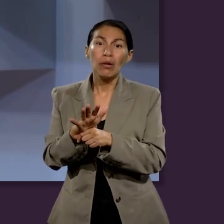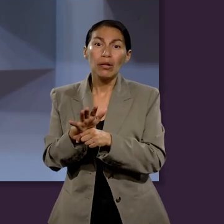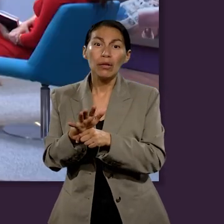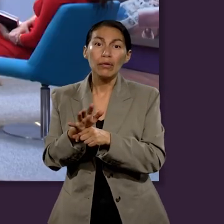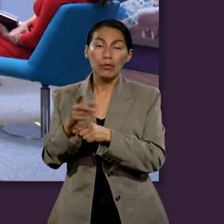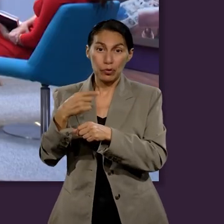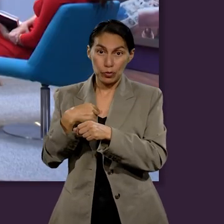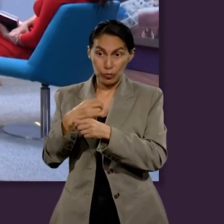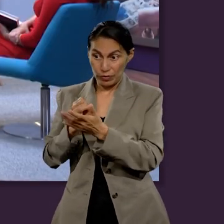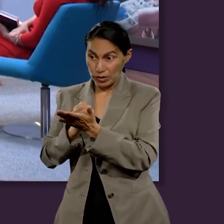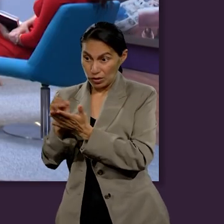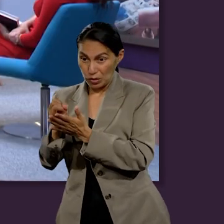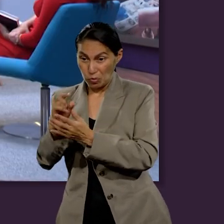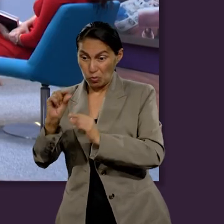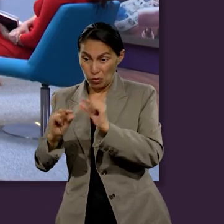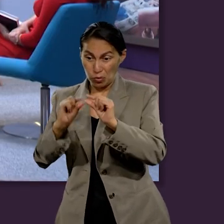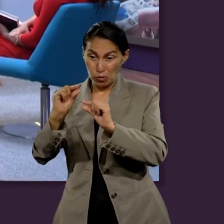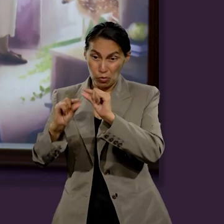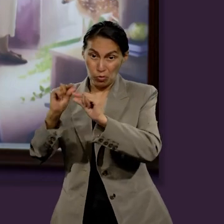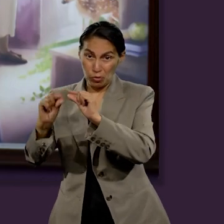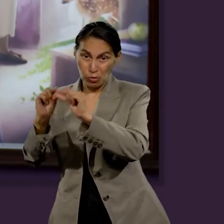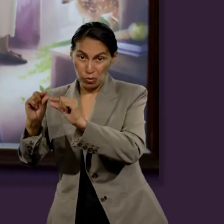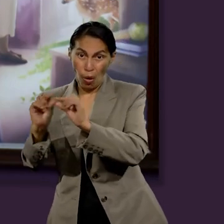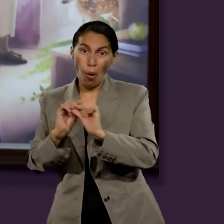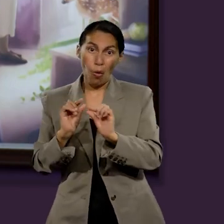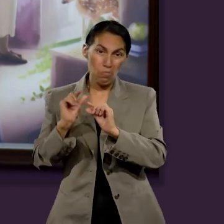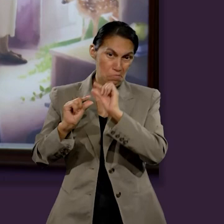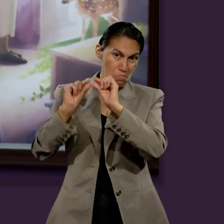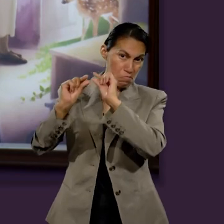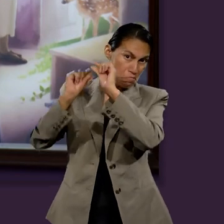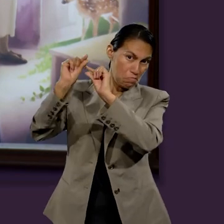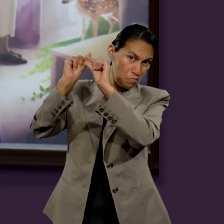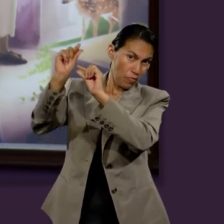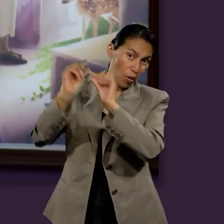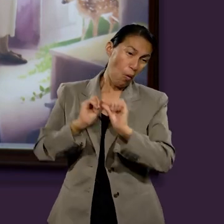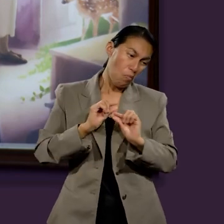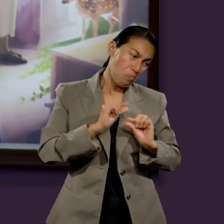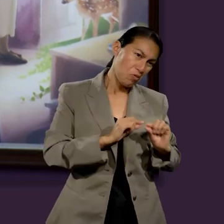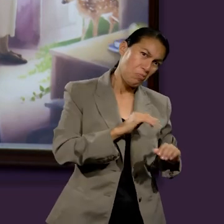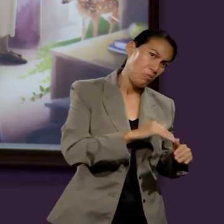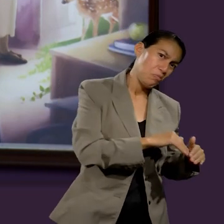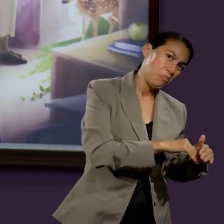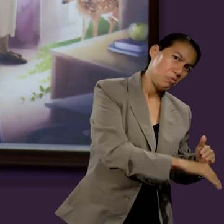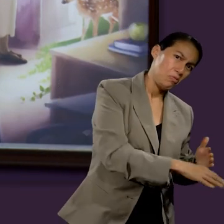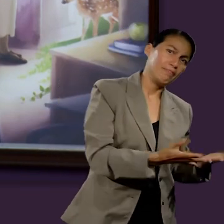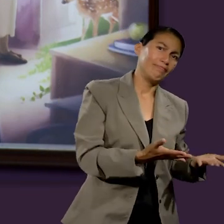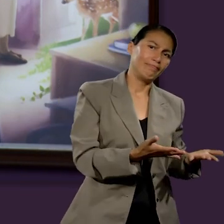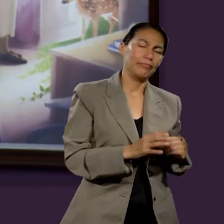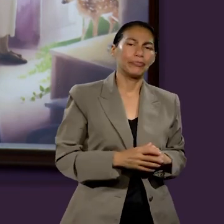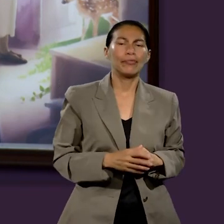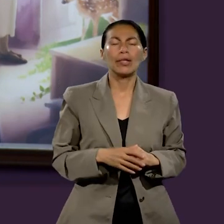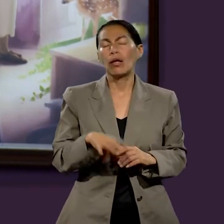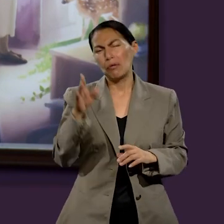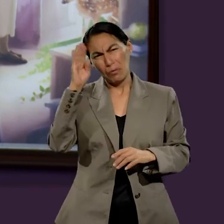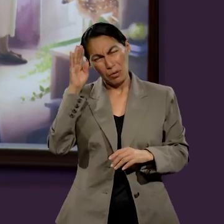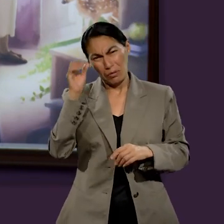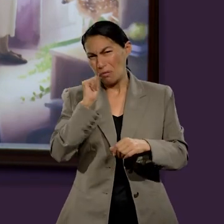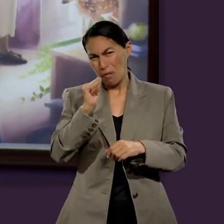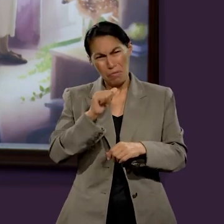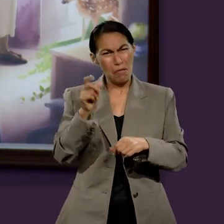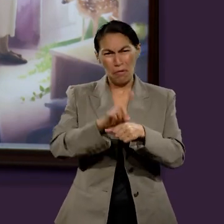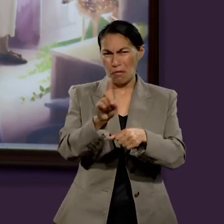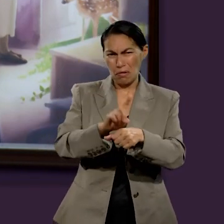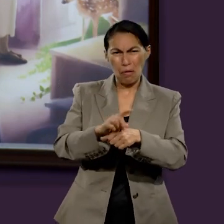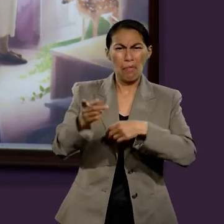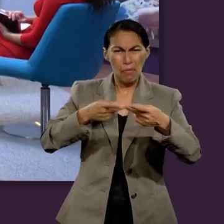Nosotros podemos igual terminar nuestra existencia en cualquier momento. Entonces siempre debemos de estar preparados.